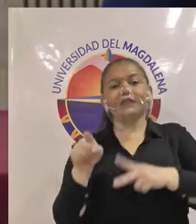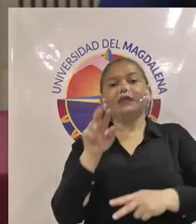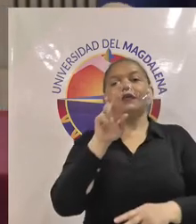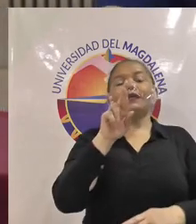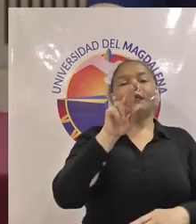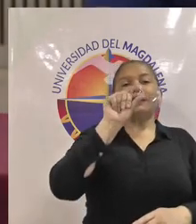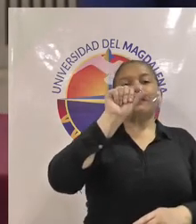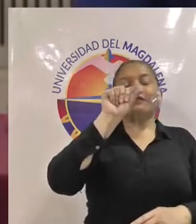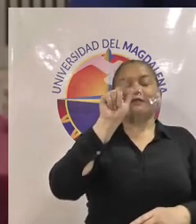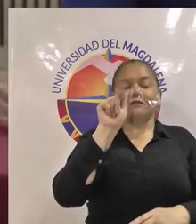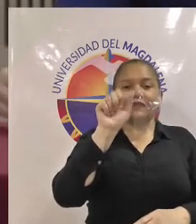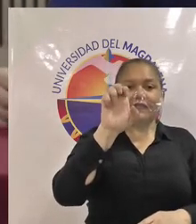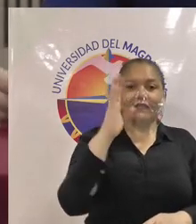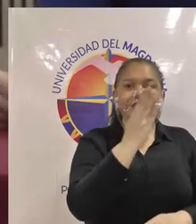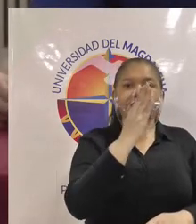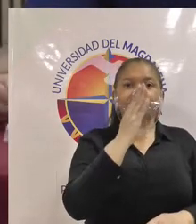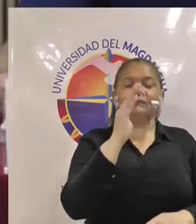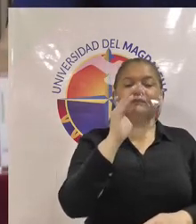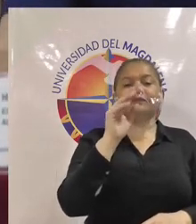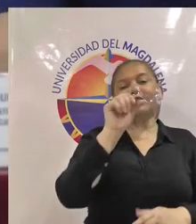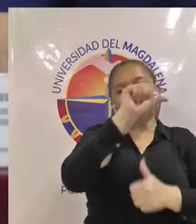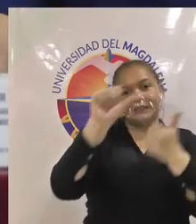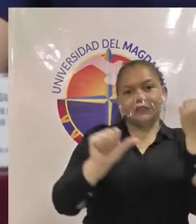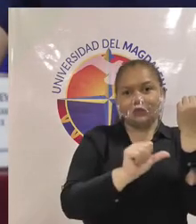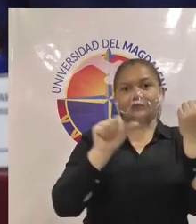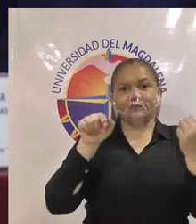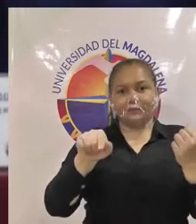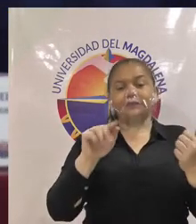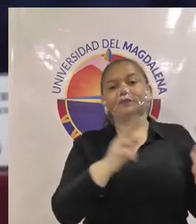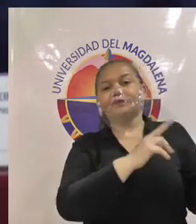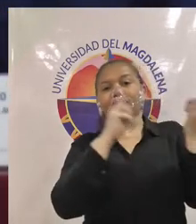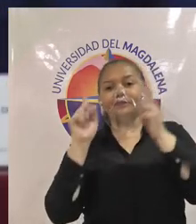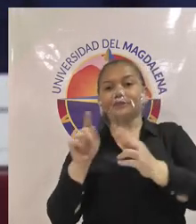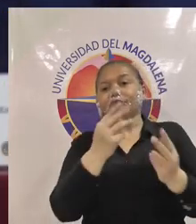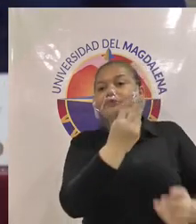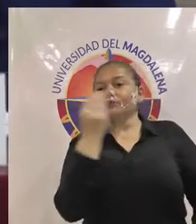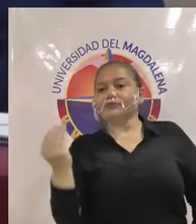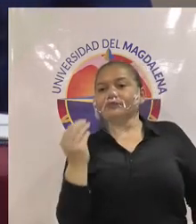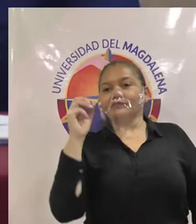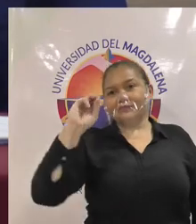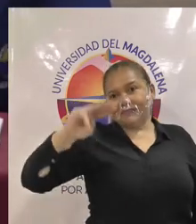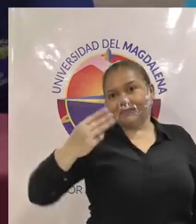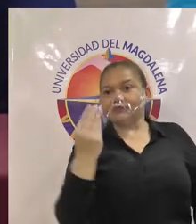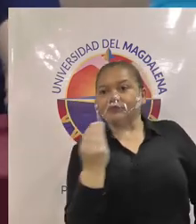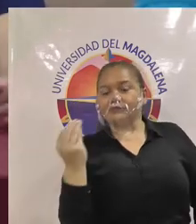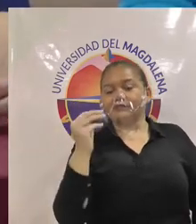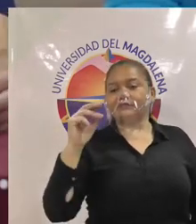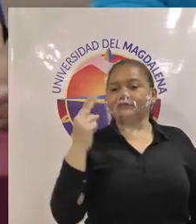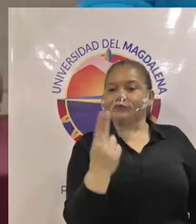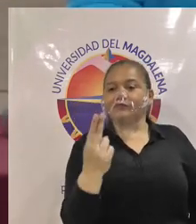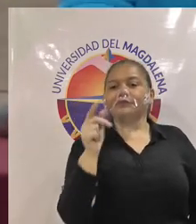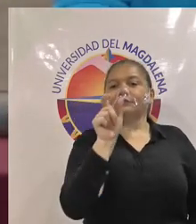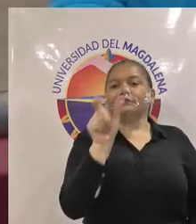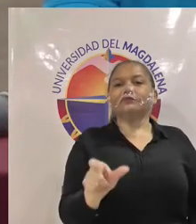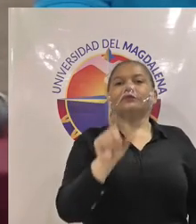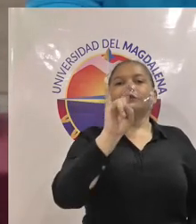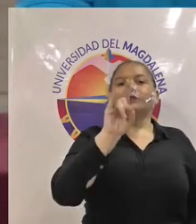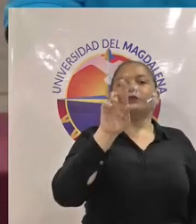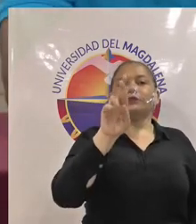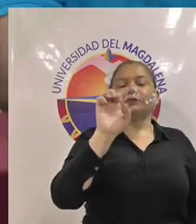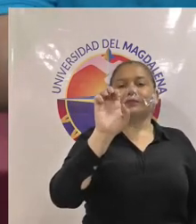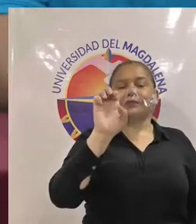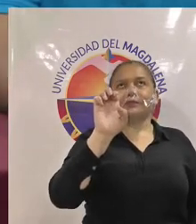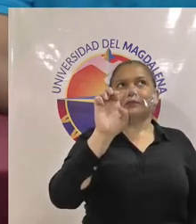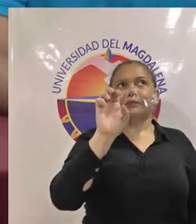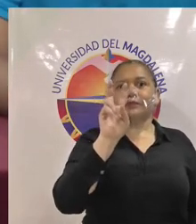suplente al consejo académico y la tercera pareja integrada por Uber Guerra Guerrero